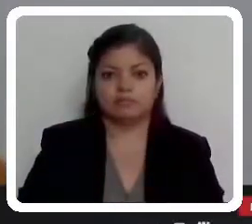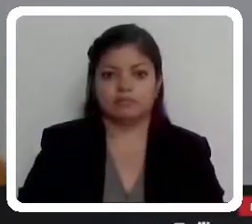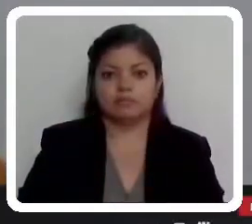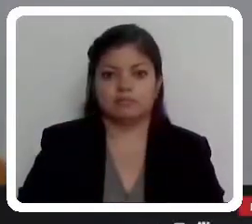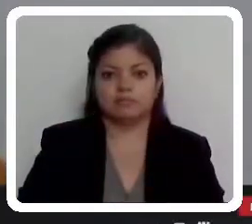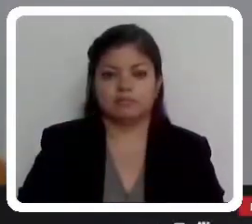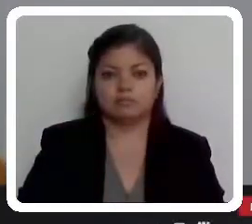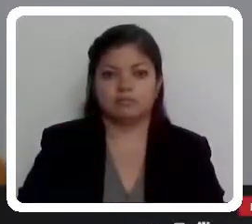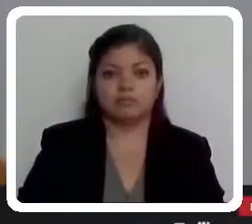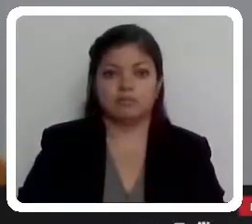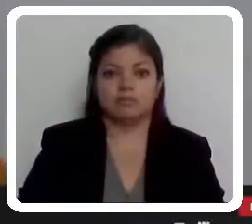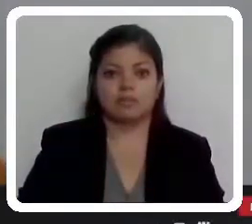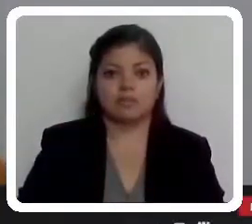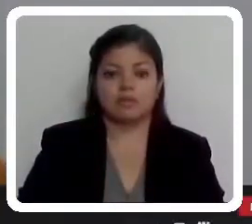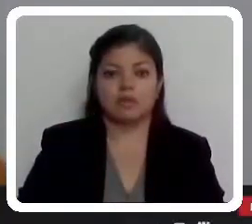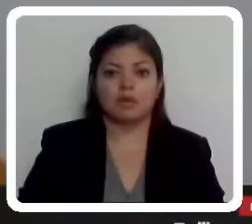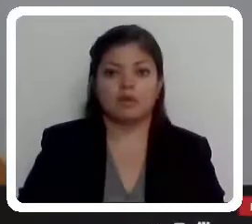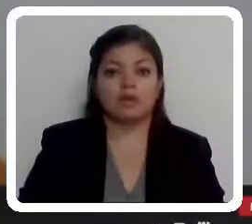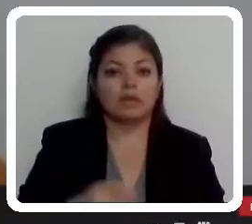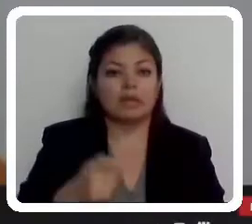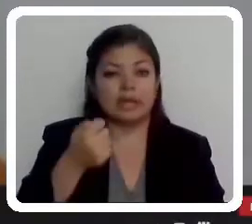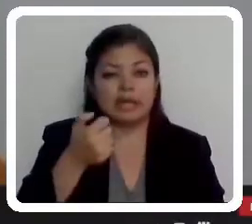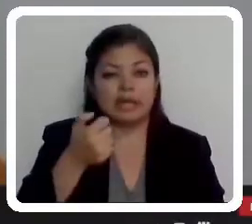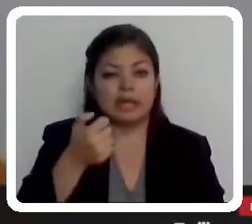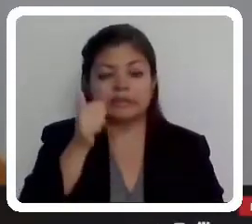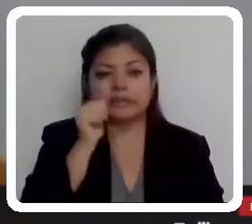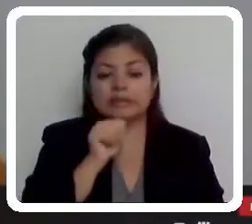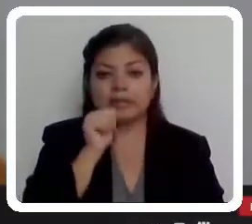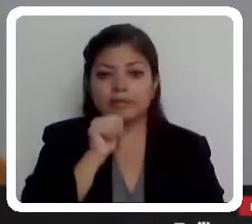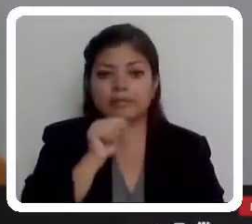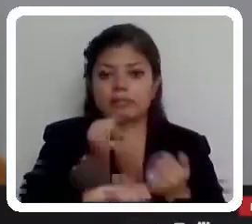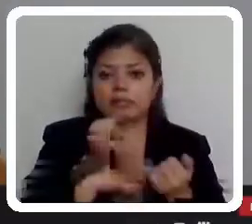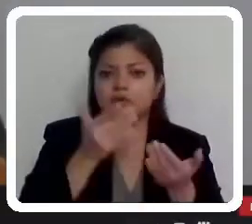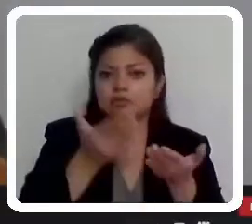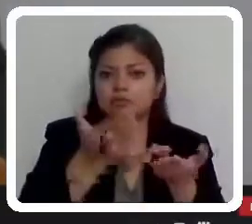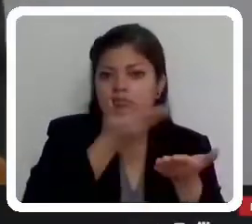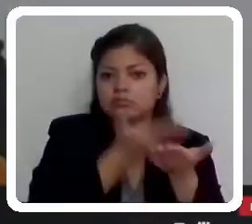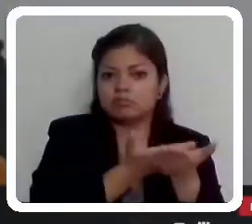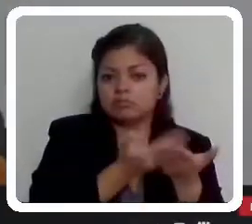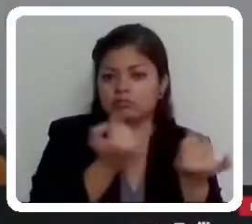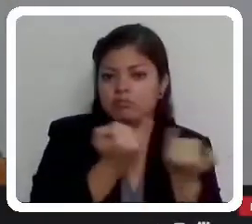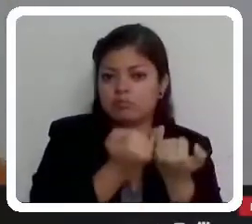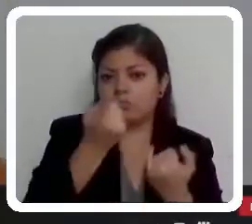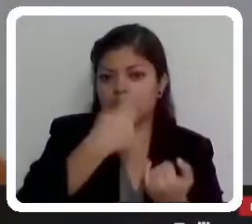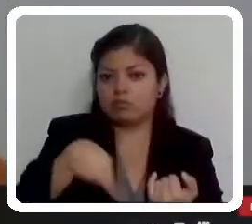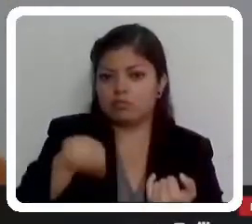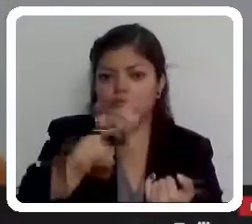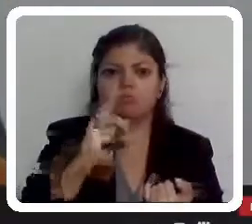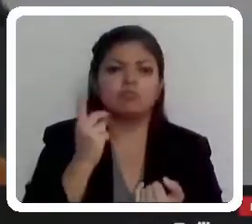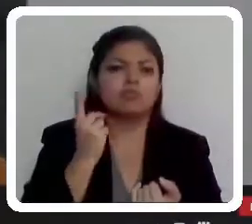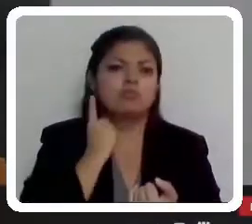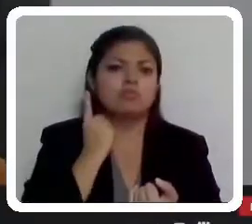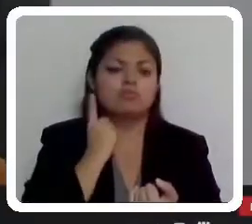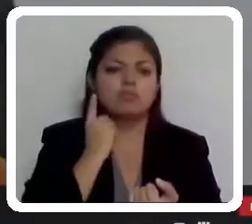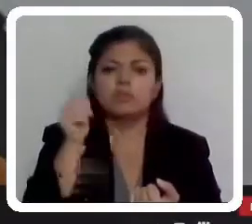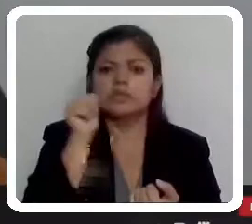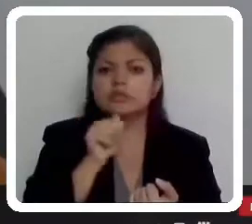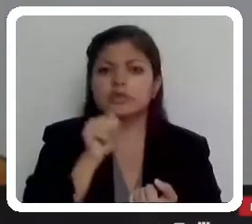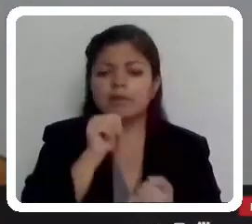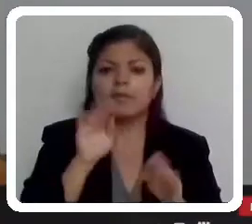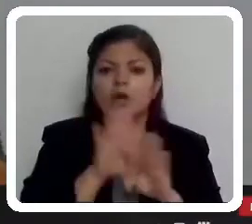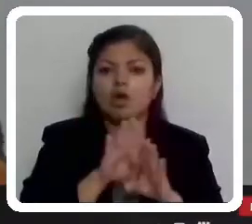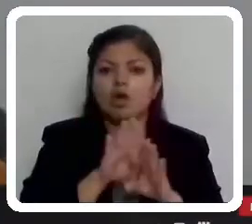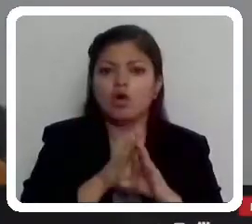Por lo regular, o casi siempre, las iniciativas y el legislativo, el trabajo legislativo, siempre es de evolución,